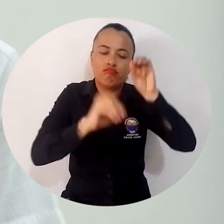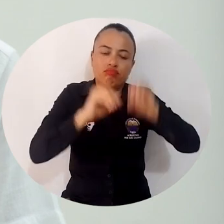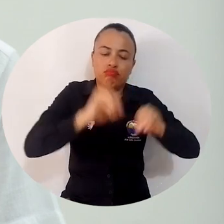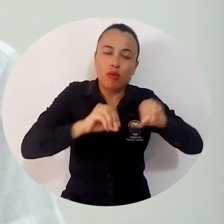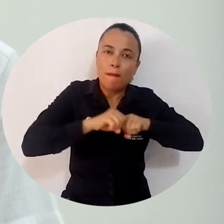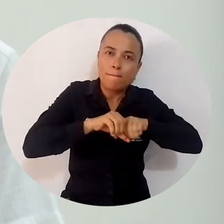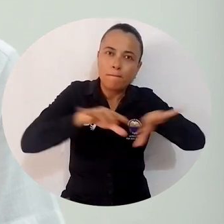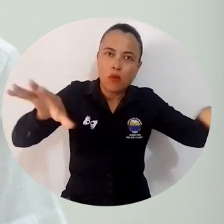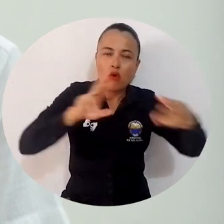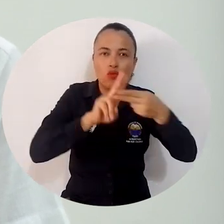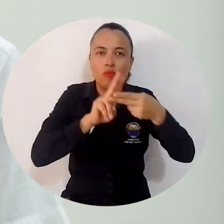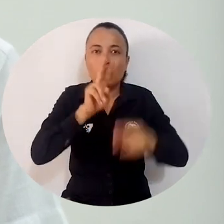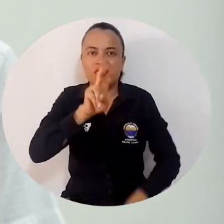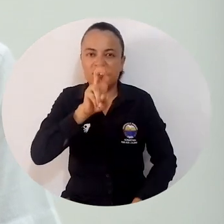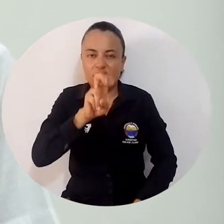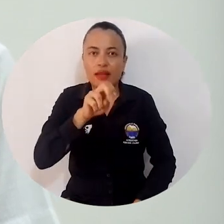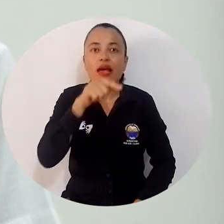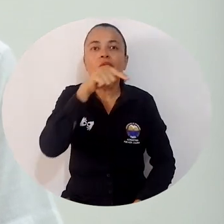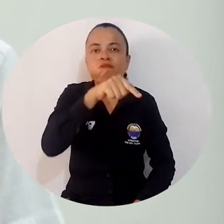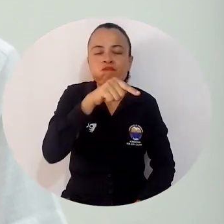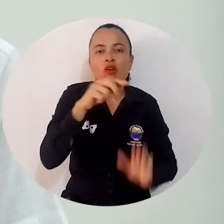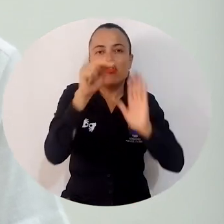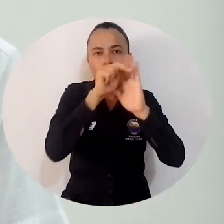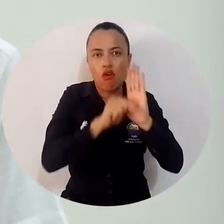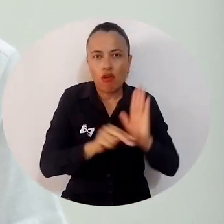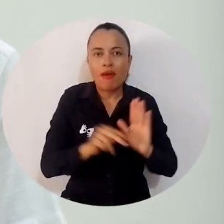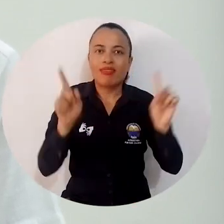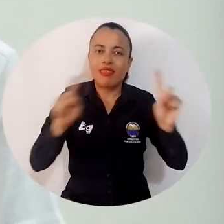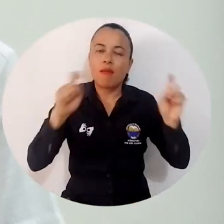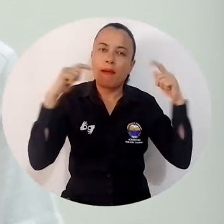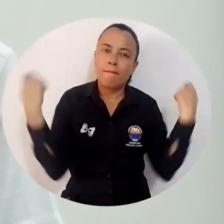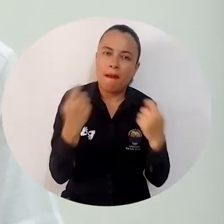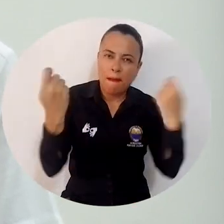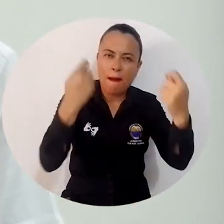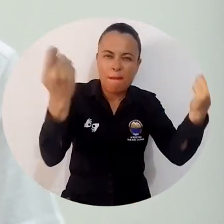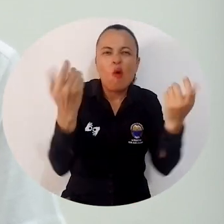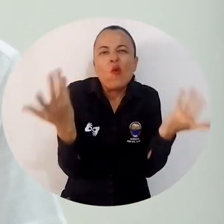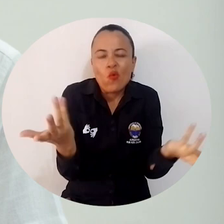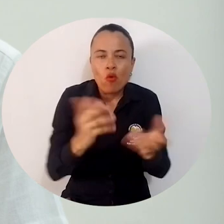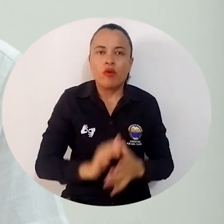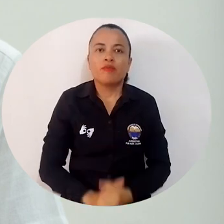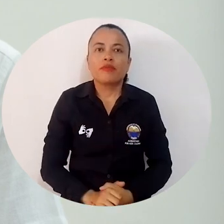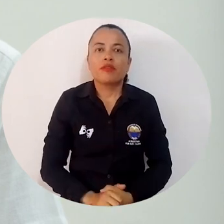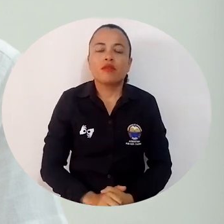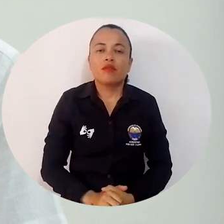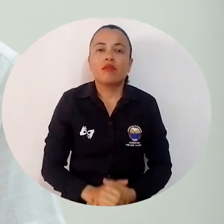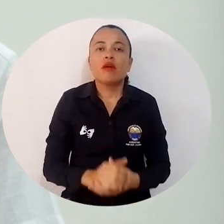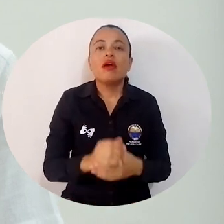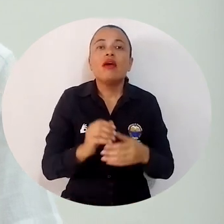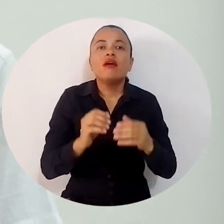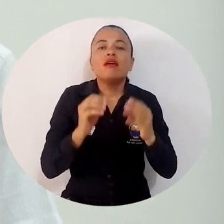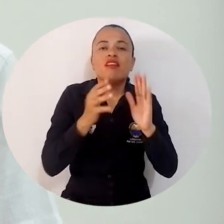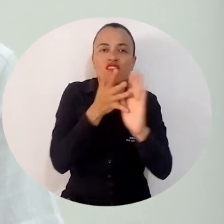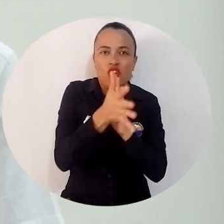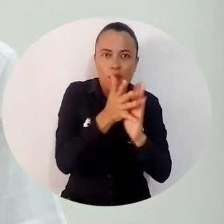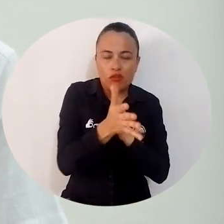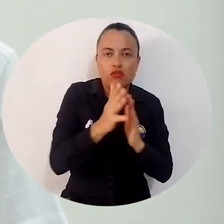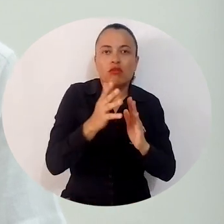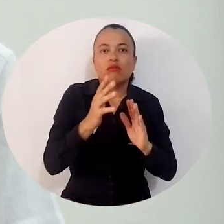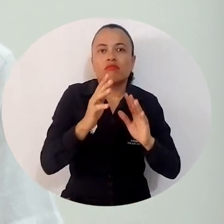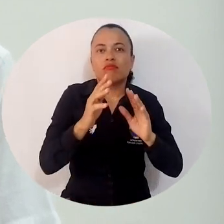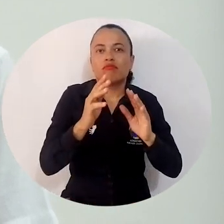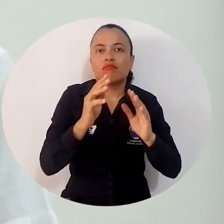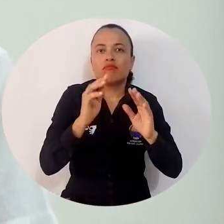de la Universidad del Magdalena. Igualmente, la circular número 7, en la cual se están estableciendo los parámetros